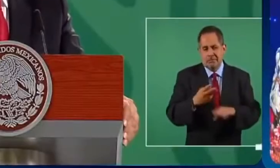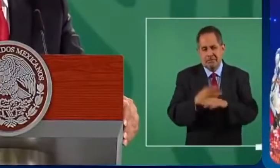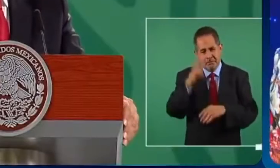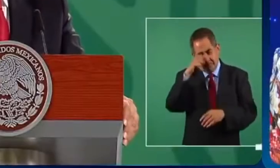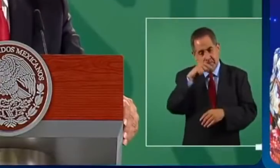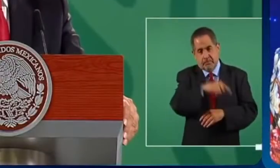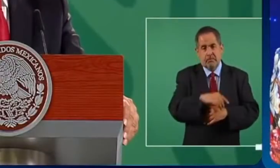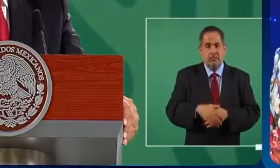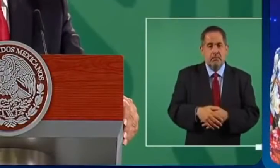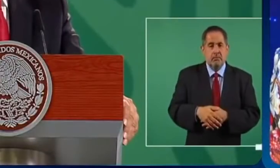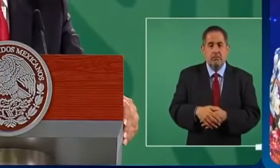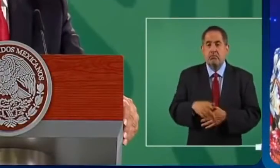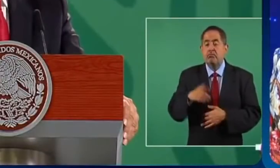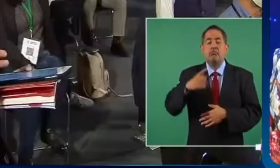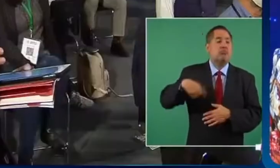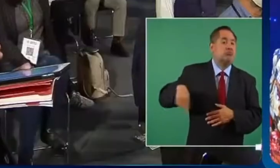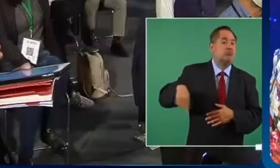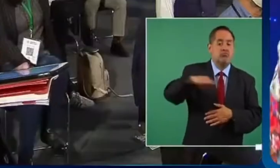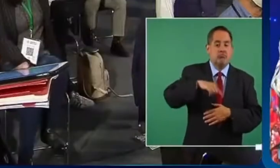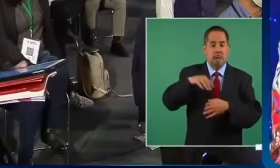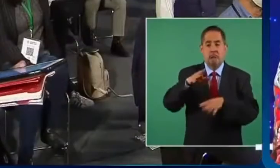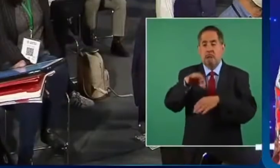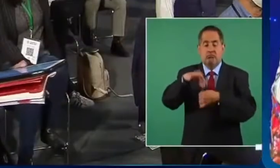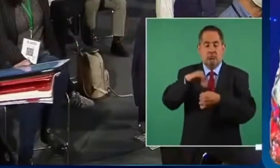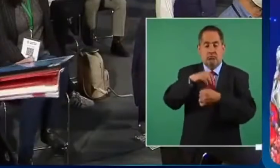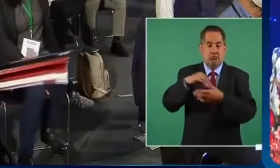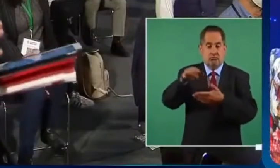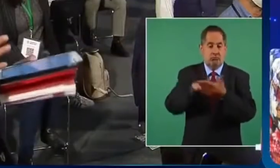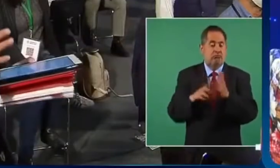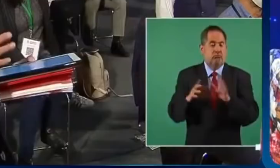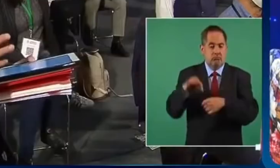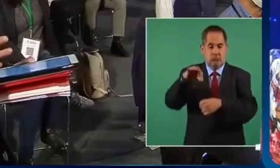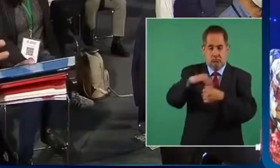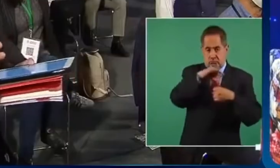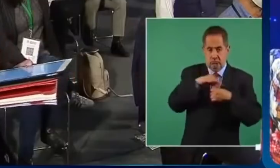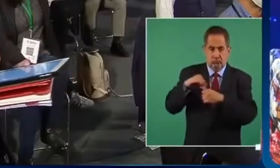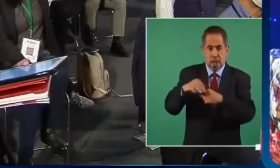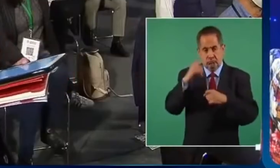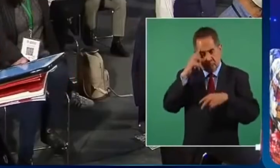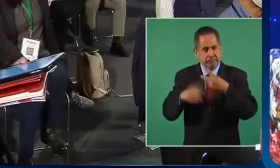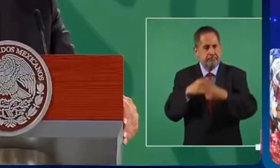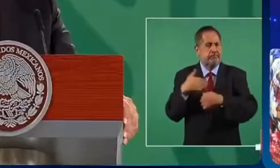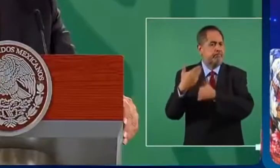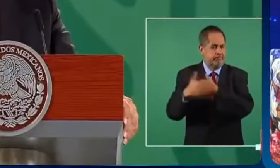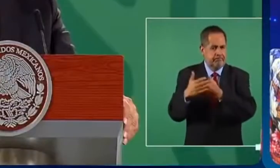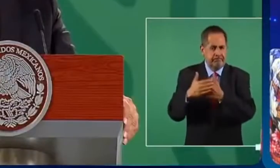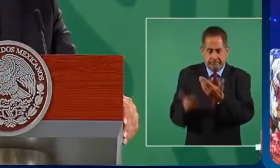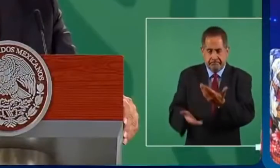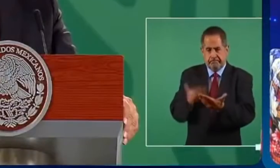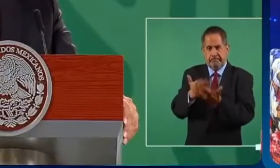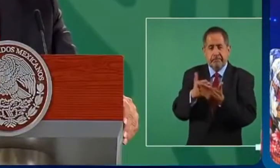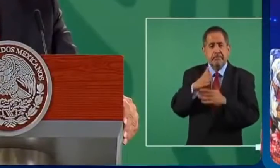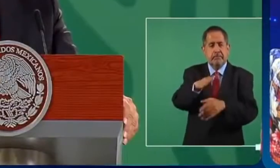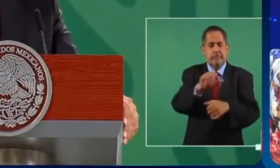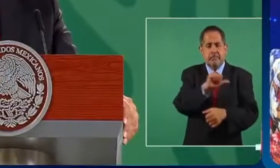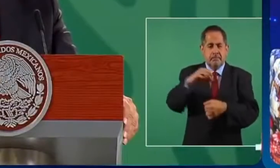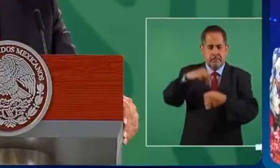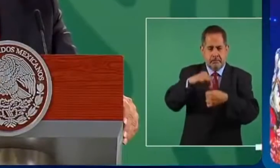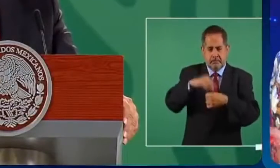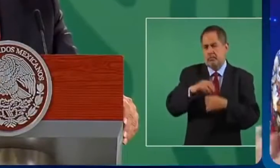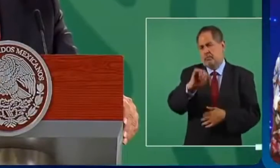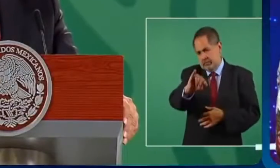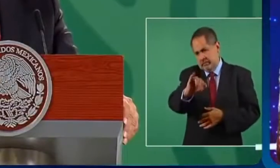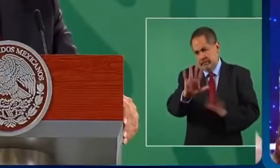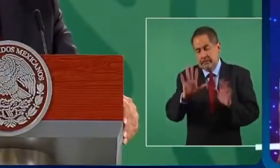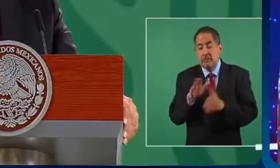pero el electoral si intentaría el electoral si ya planteé que voy a presentar una reforma